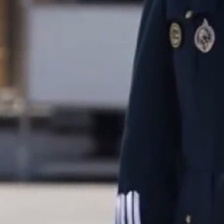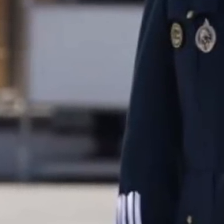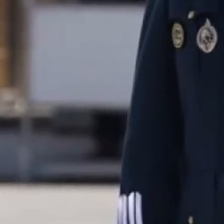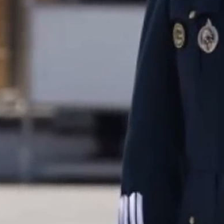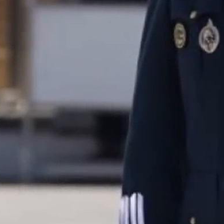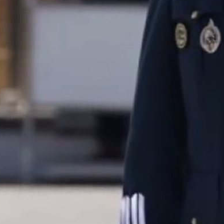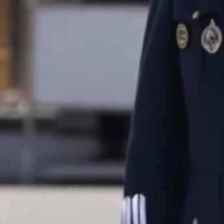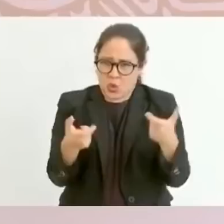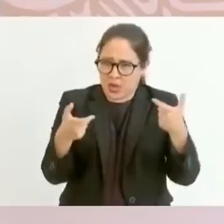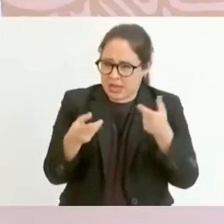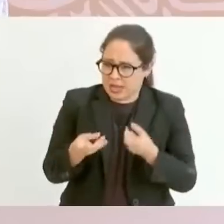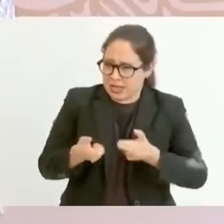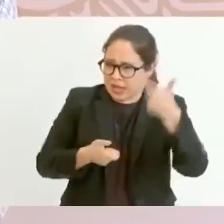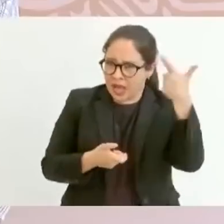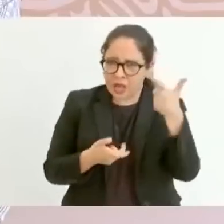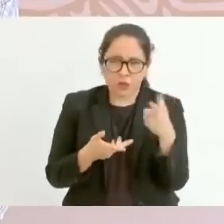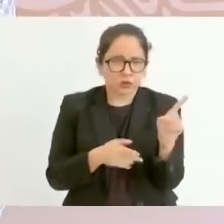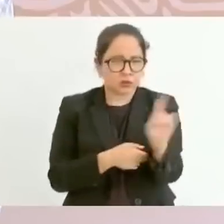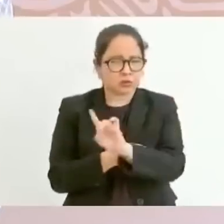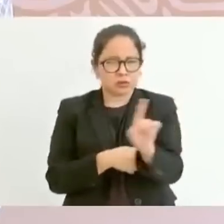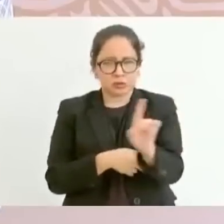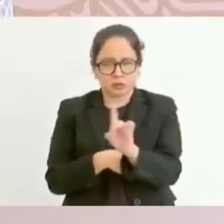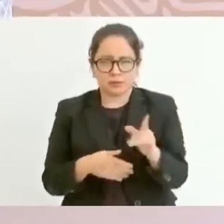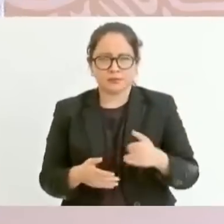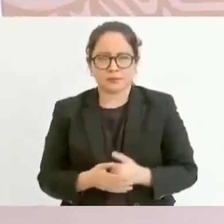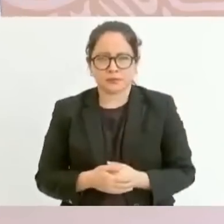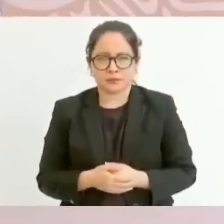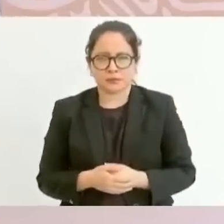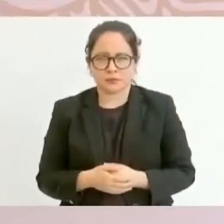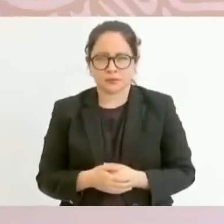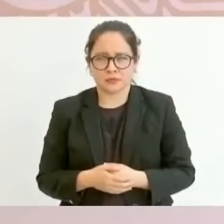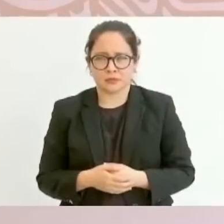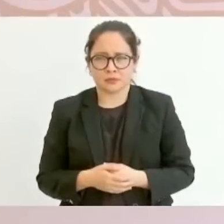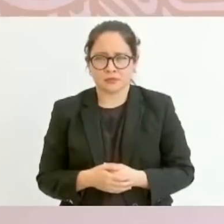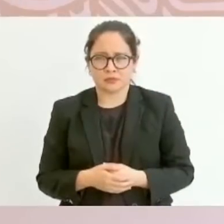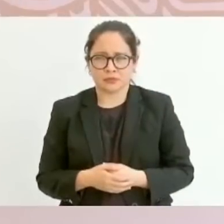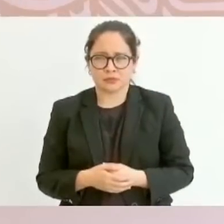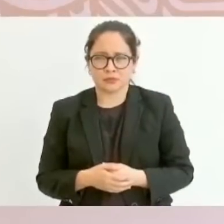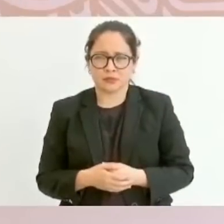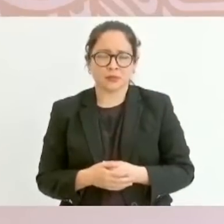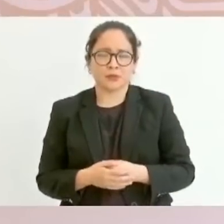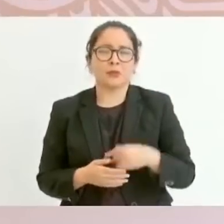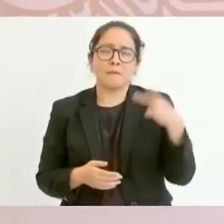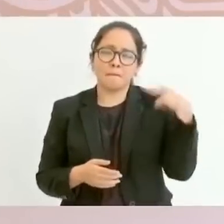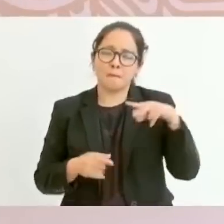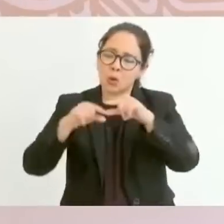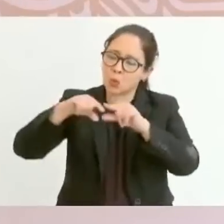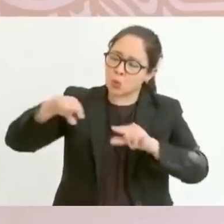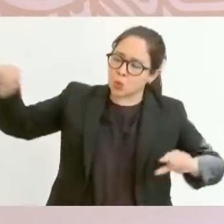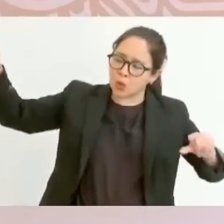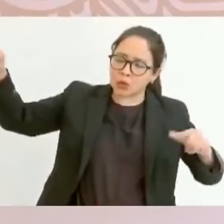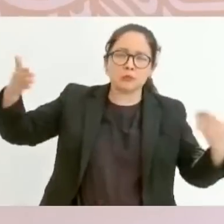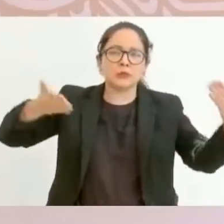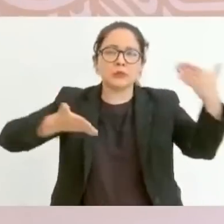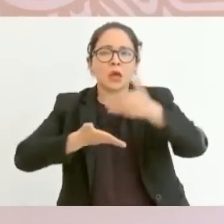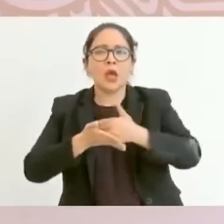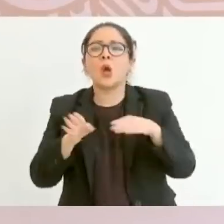ahorros para el bienestar. Yo me regreso como vine a Veracruz, por carretera.